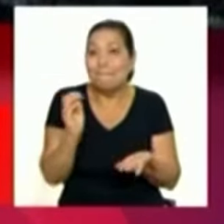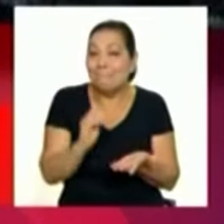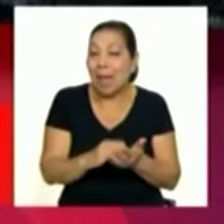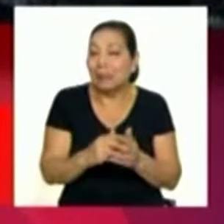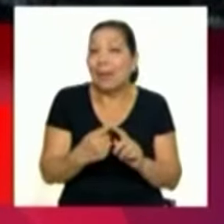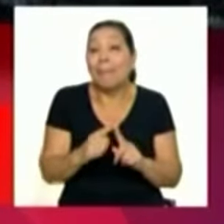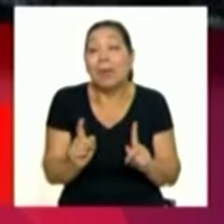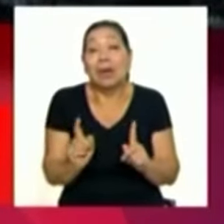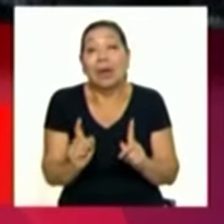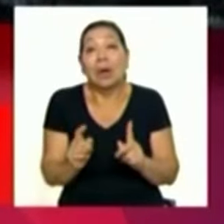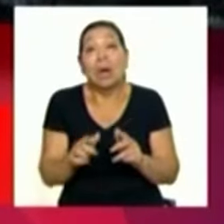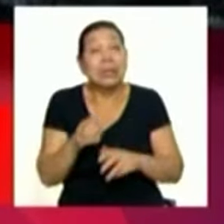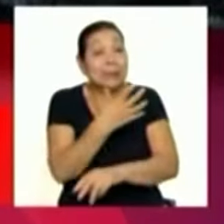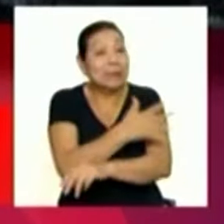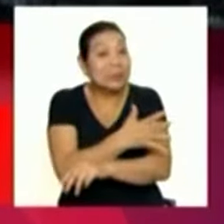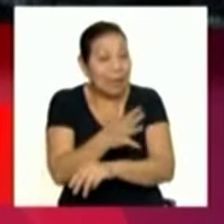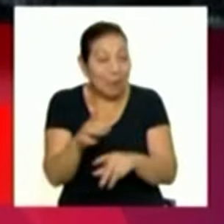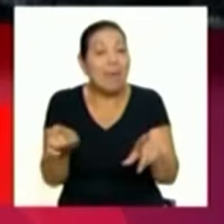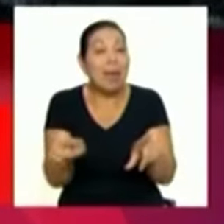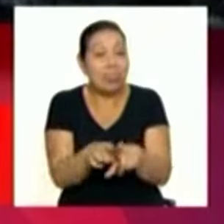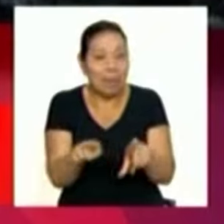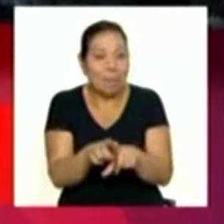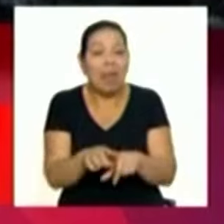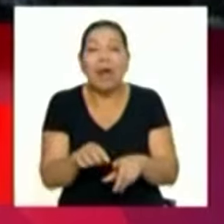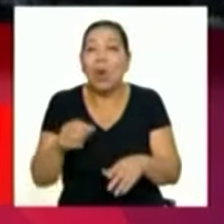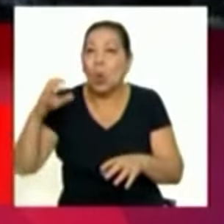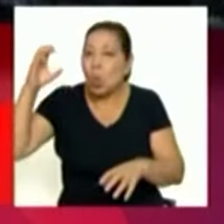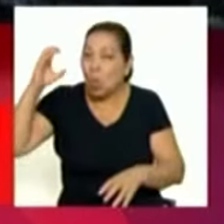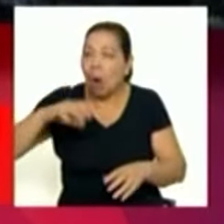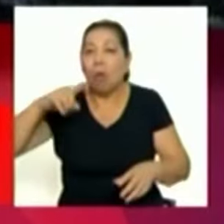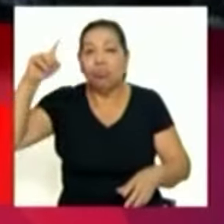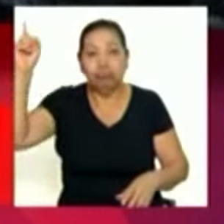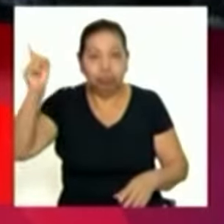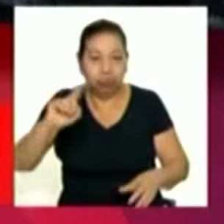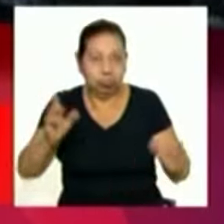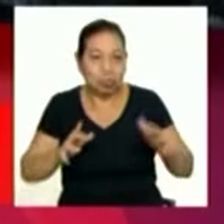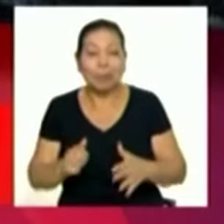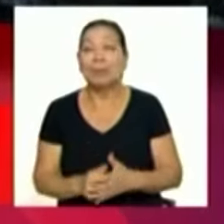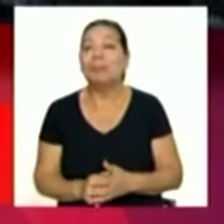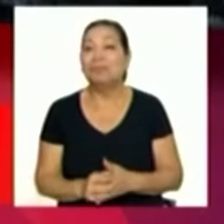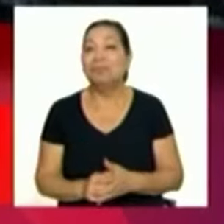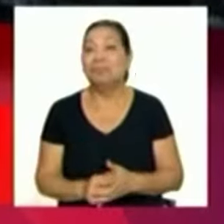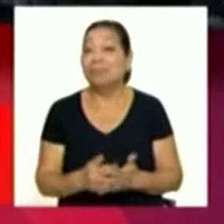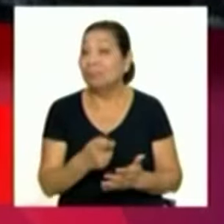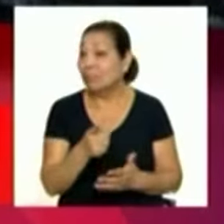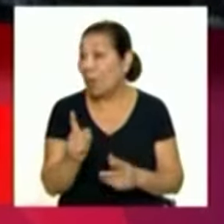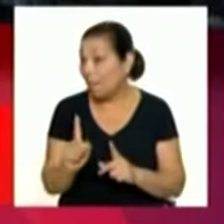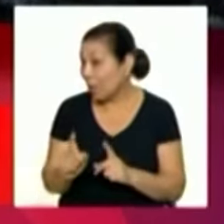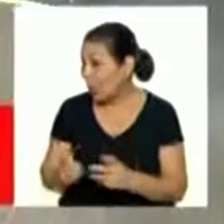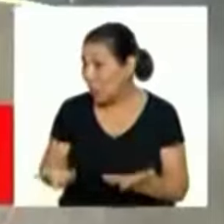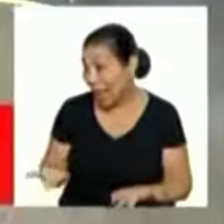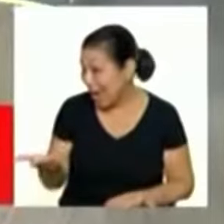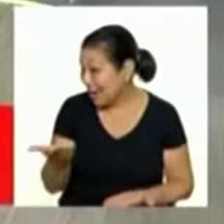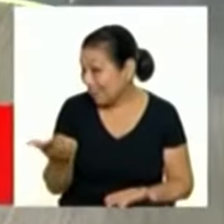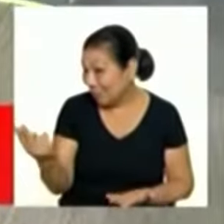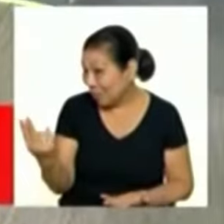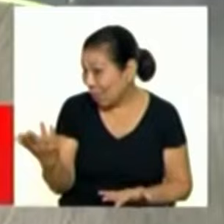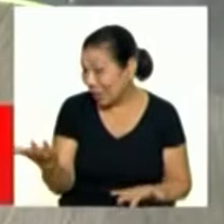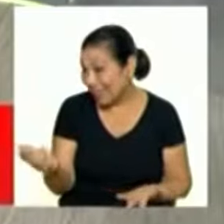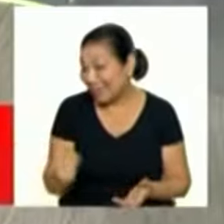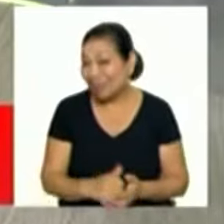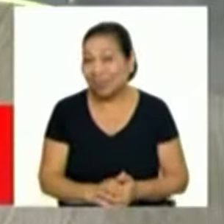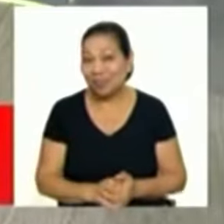aisladas y la zona de la selva también todavía con lluvias y tormentas aisladas. No sé si tienen alguna pregunta, Romy Maffer.